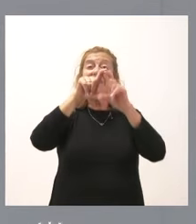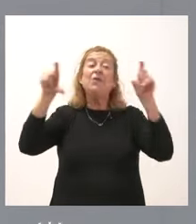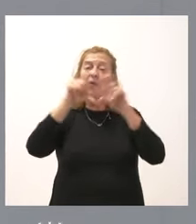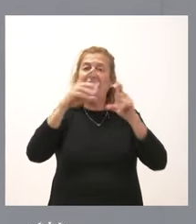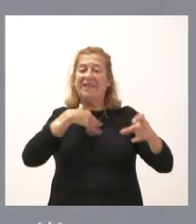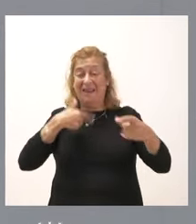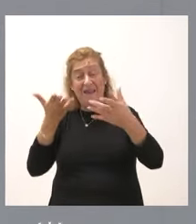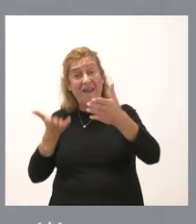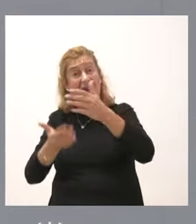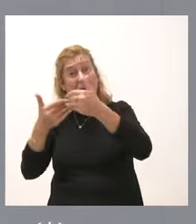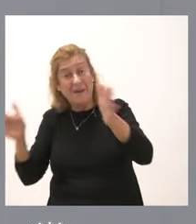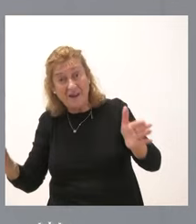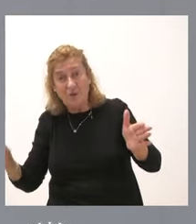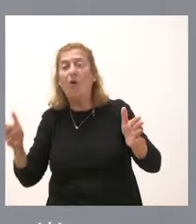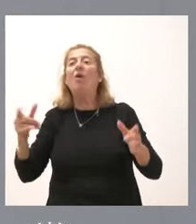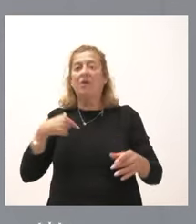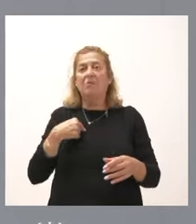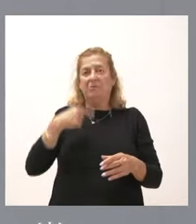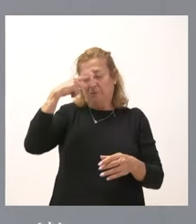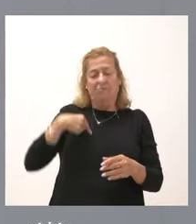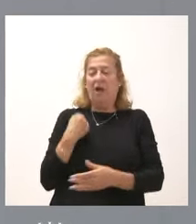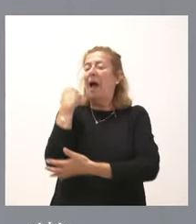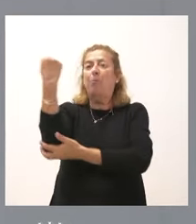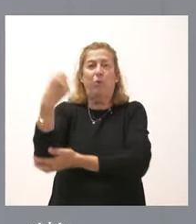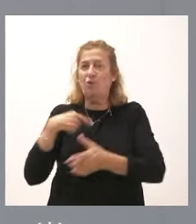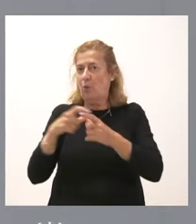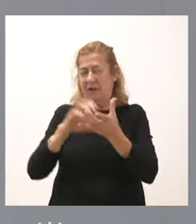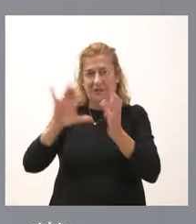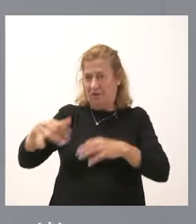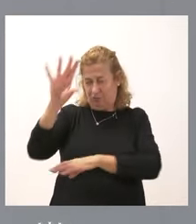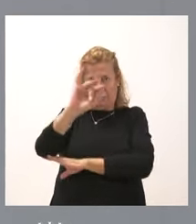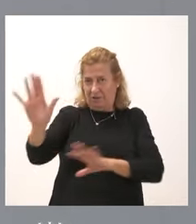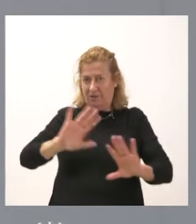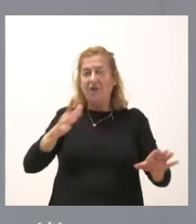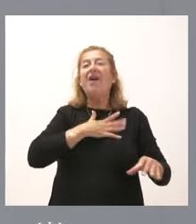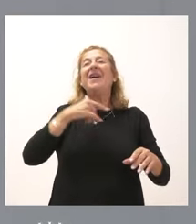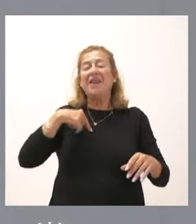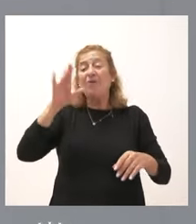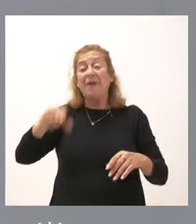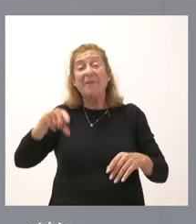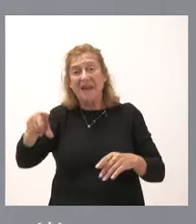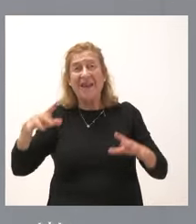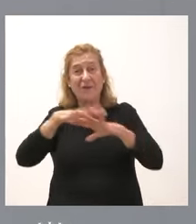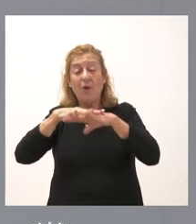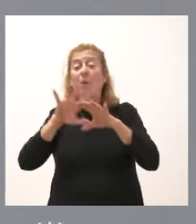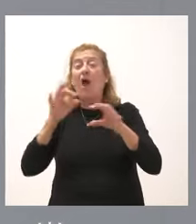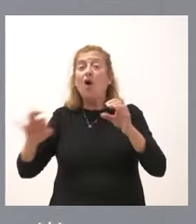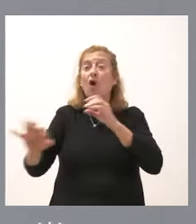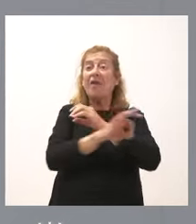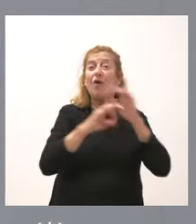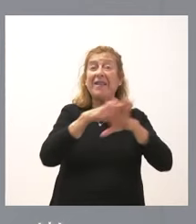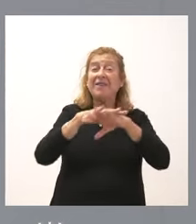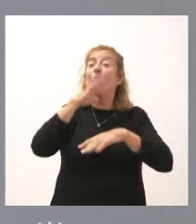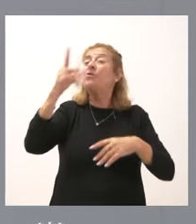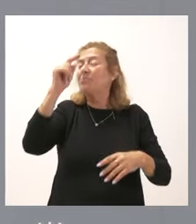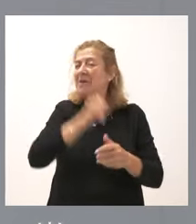reapertura cuentan en la Junta de Castilla y León con un firme apoyo. Nosotros queremos, además, que esta infraestructura forme parte del corredor atlántico. Por eso es la